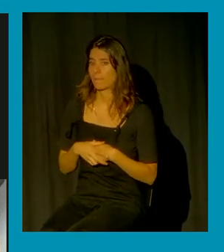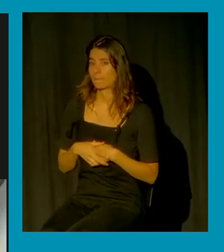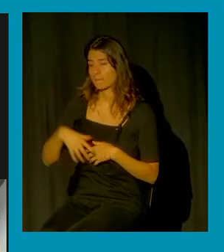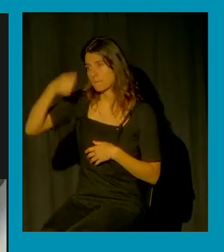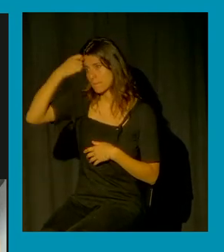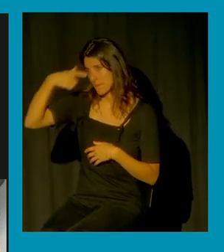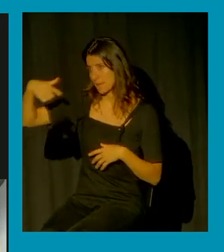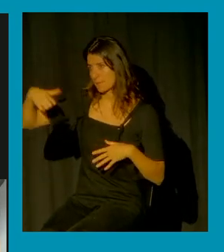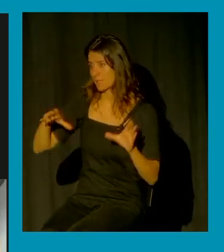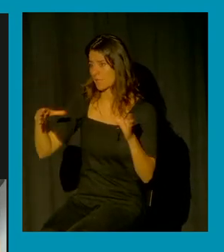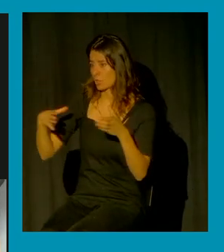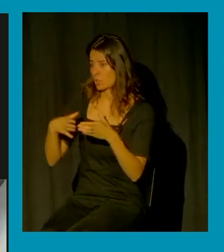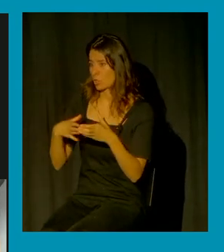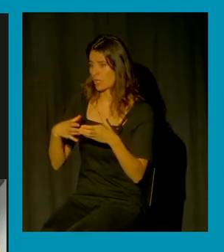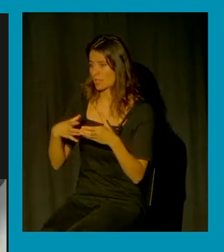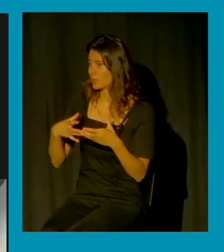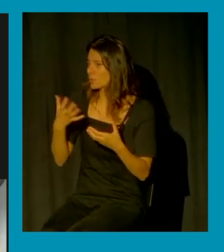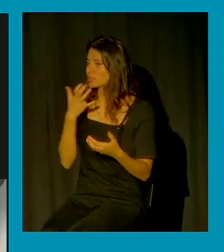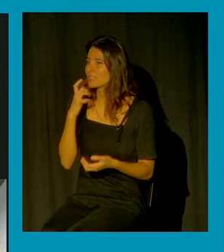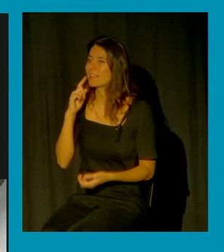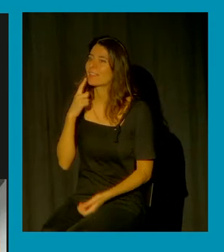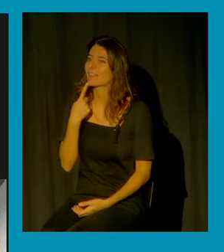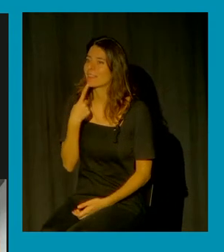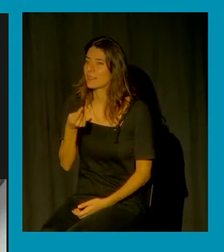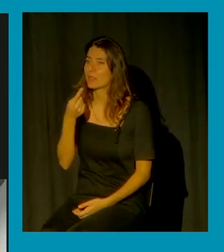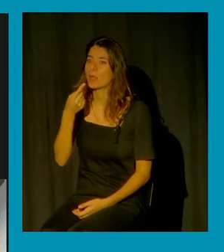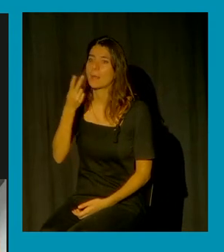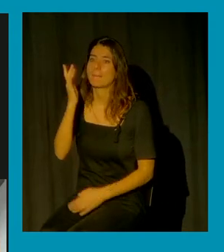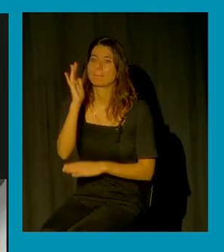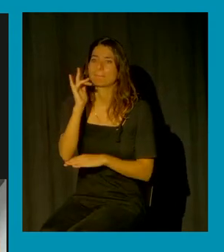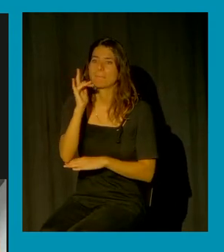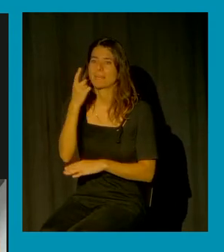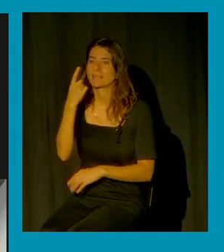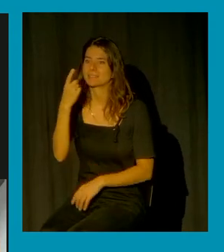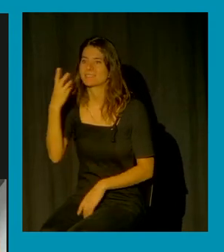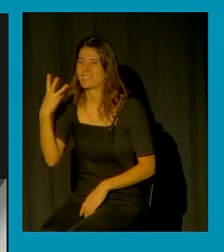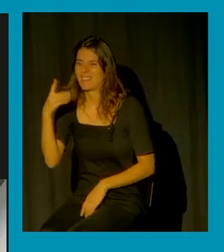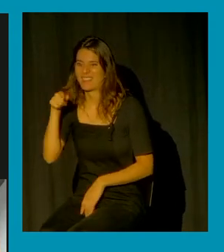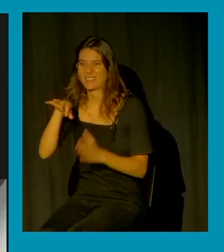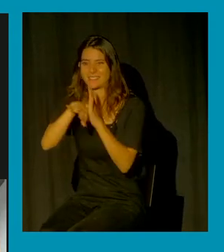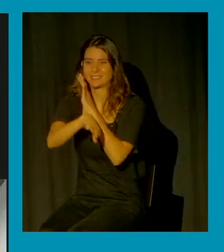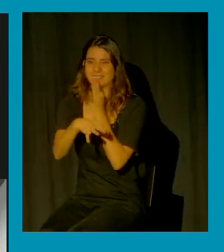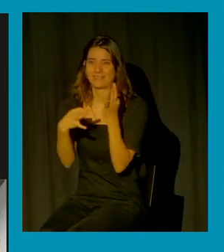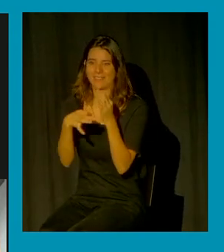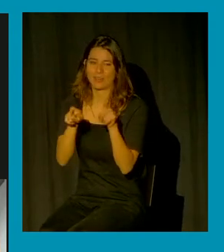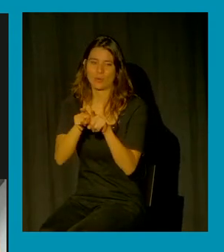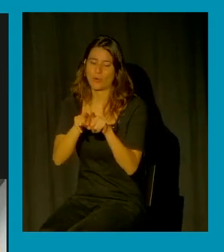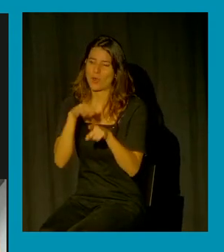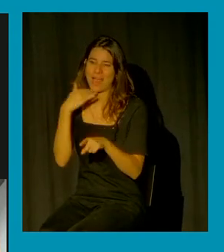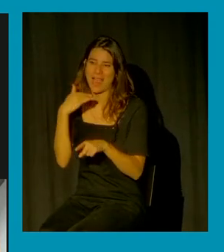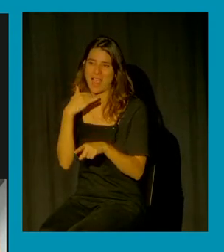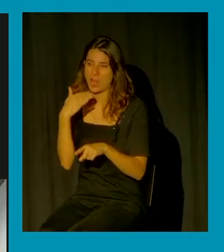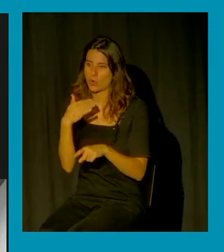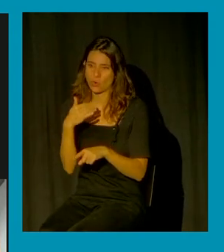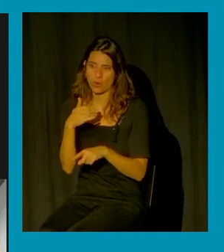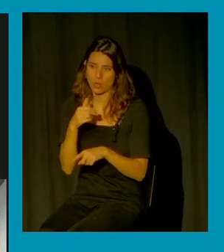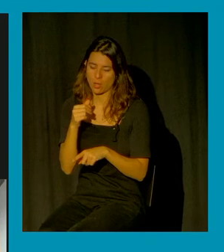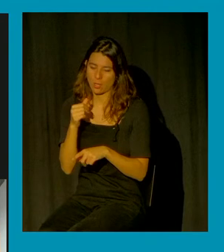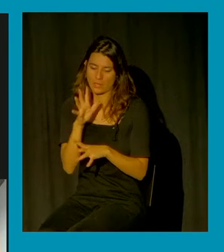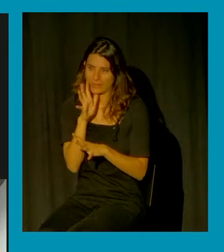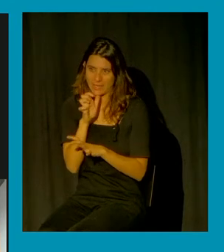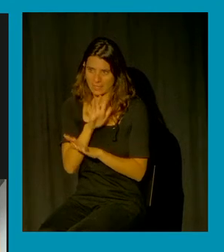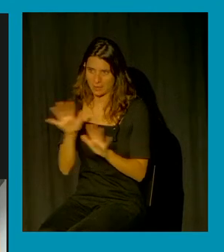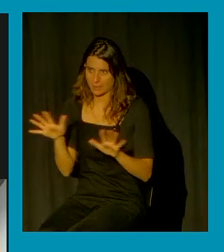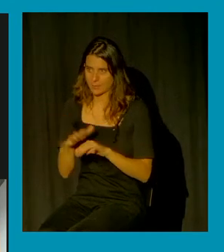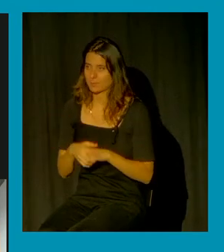13 ¿qué significa? algo terrorífico que te puede ocurrir o algo que te puede suceder y lo importante es el subtítulo de abajo la población valenciana